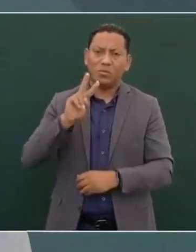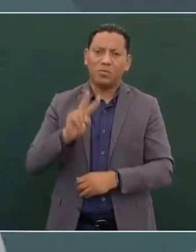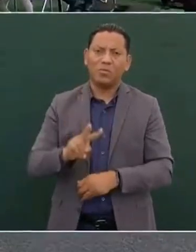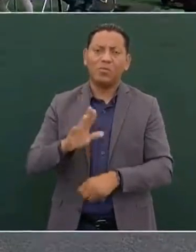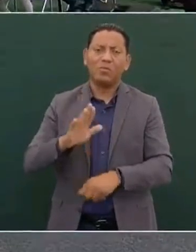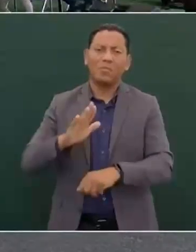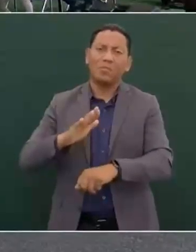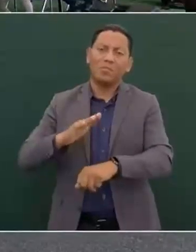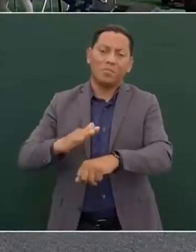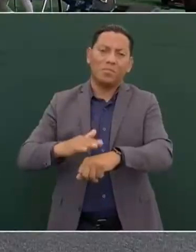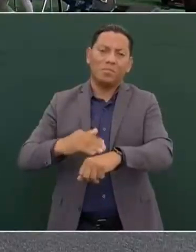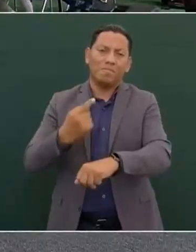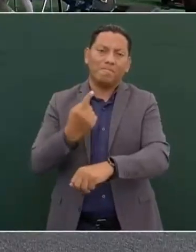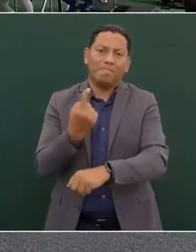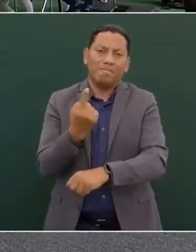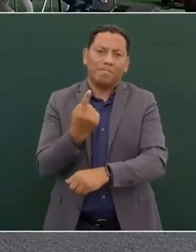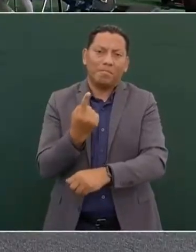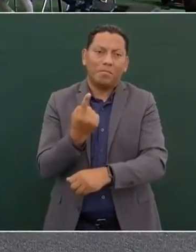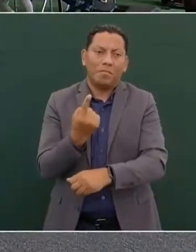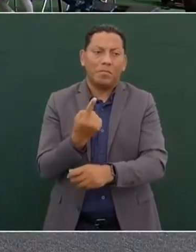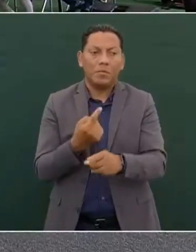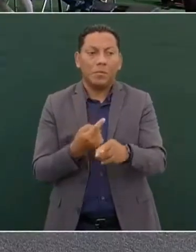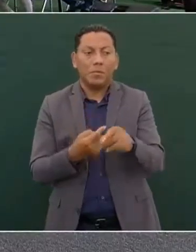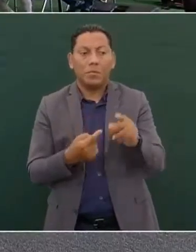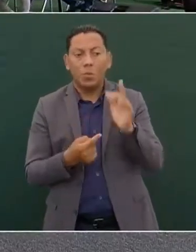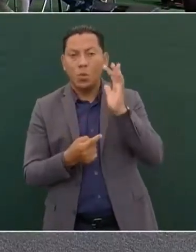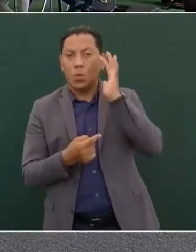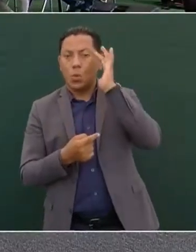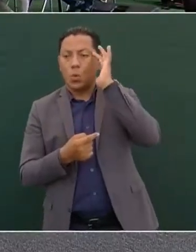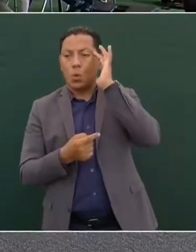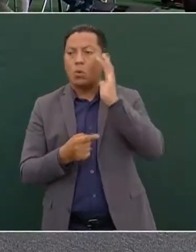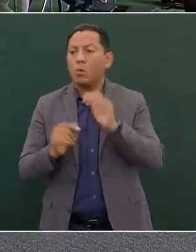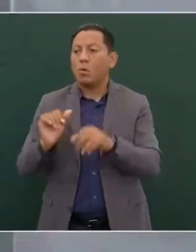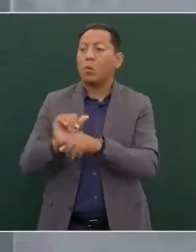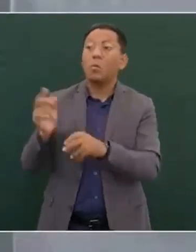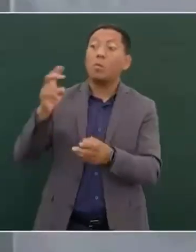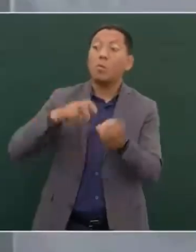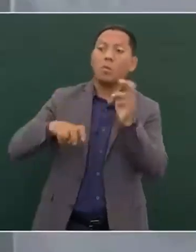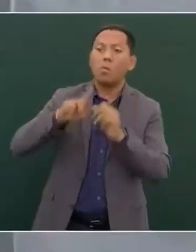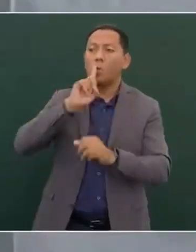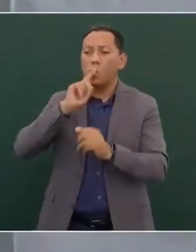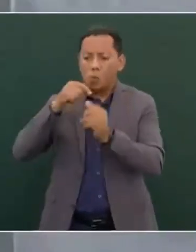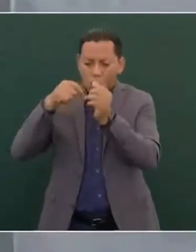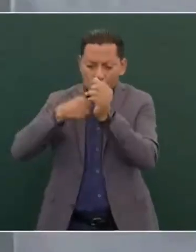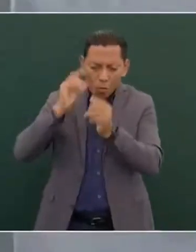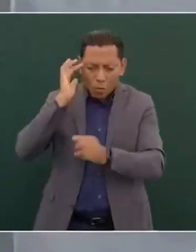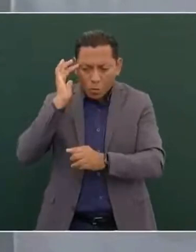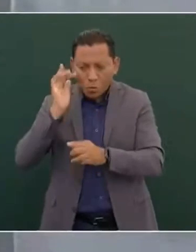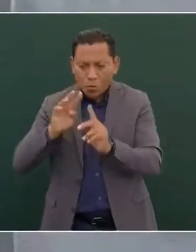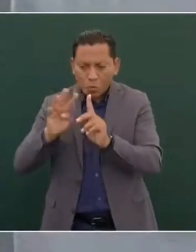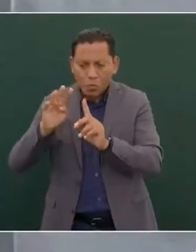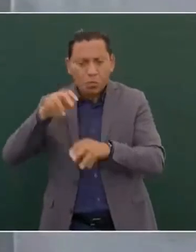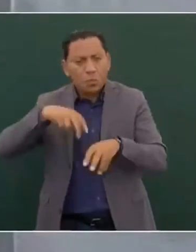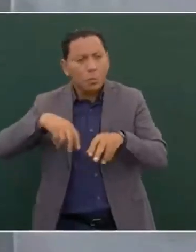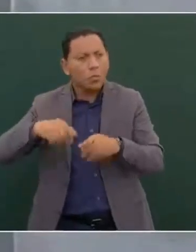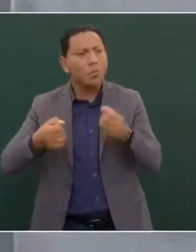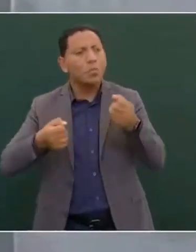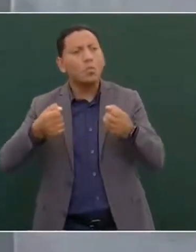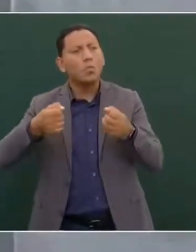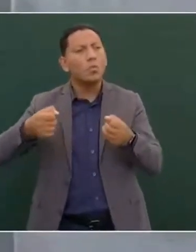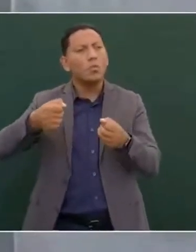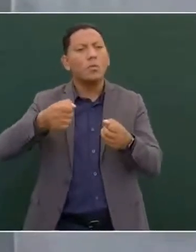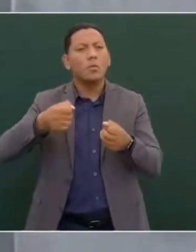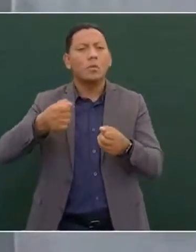hay traficantes de personas, polleros, transportistas que hacen su